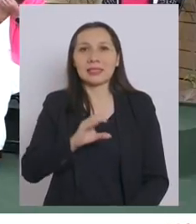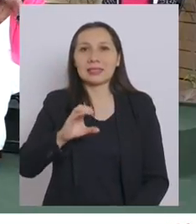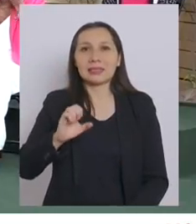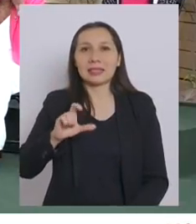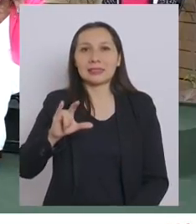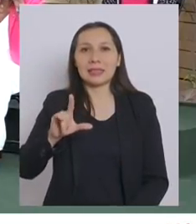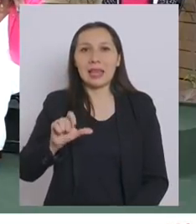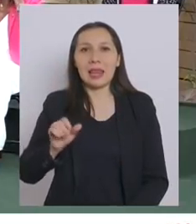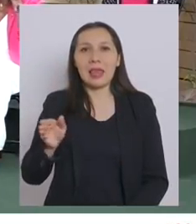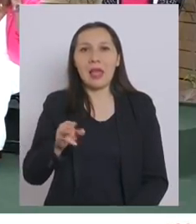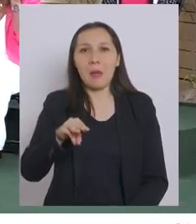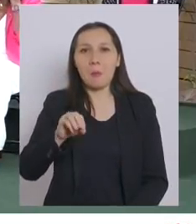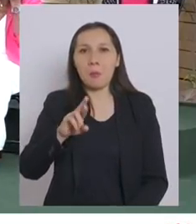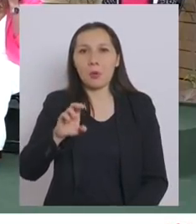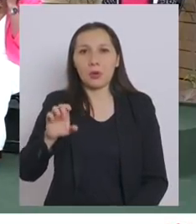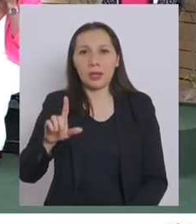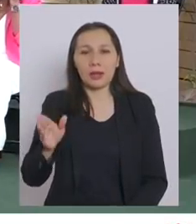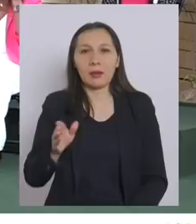Cecilia Morel Montes.